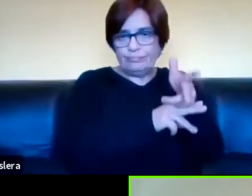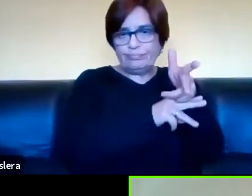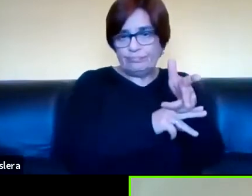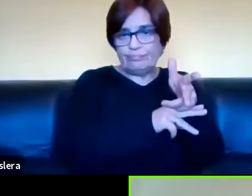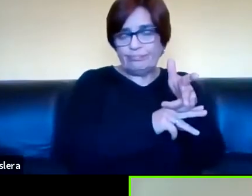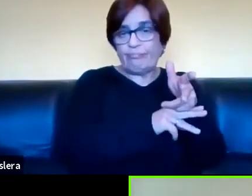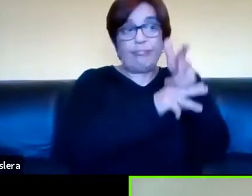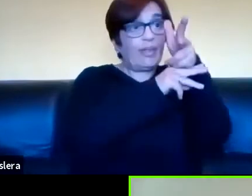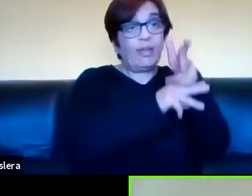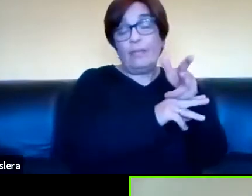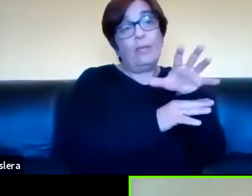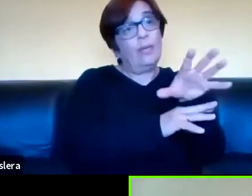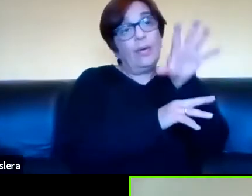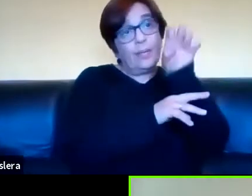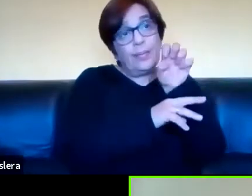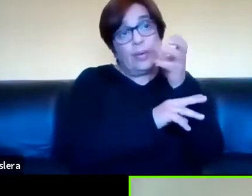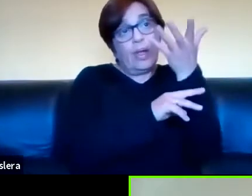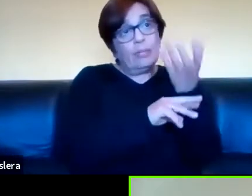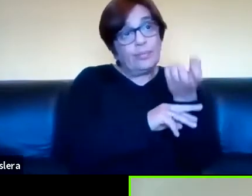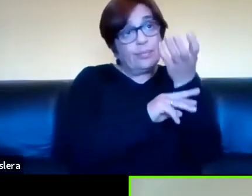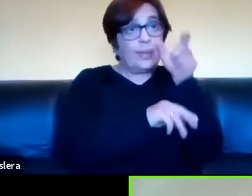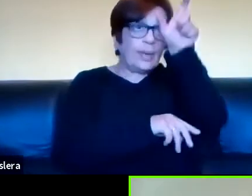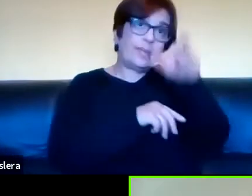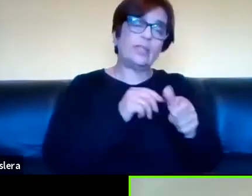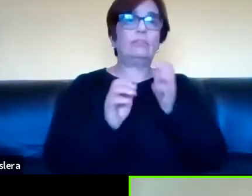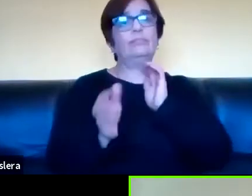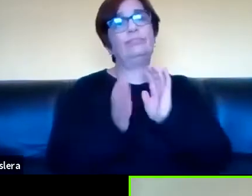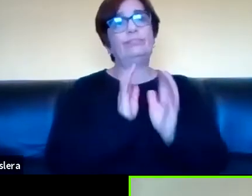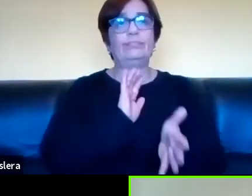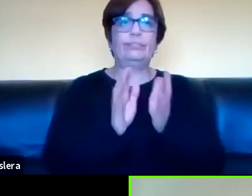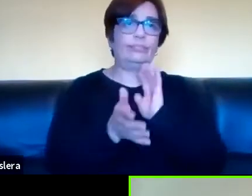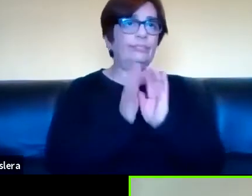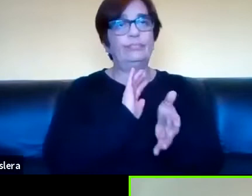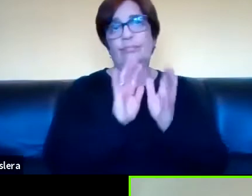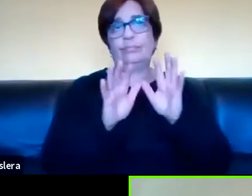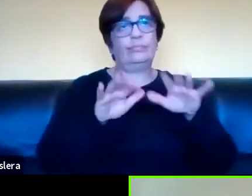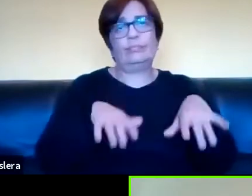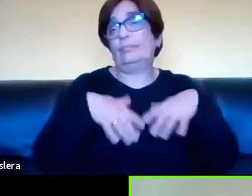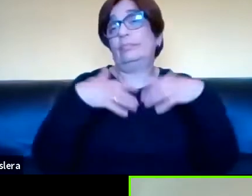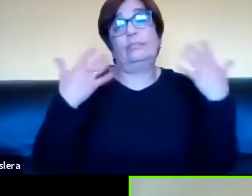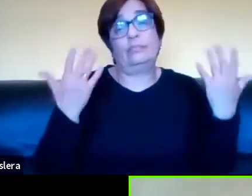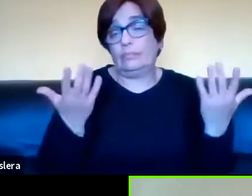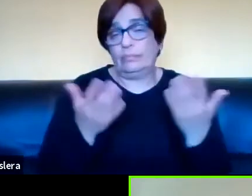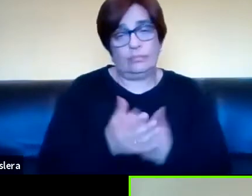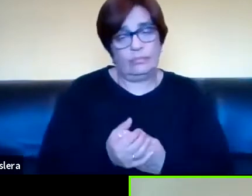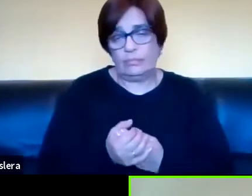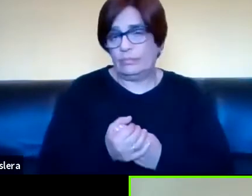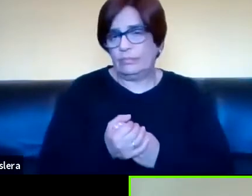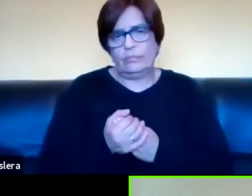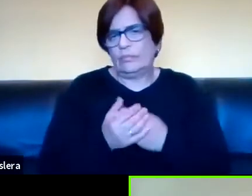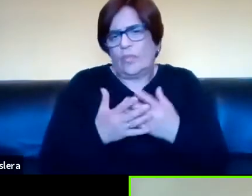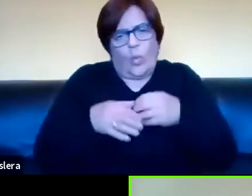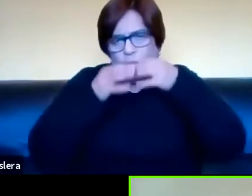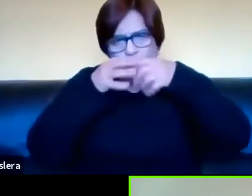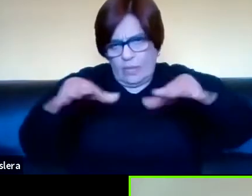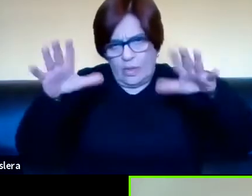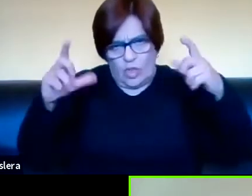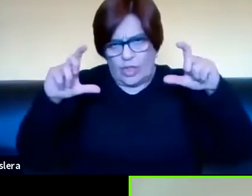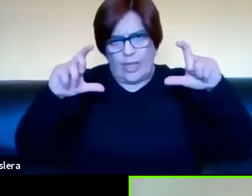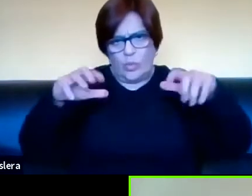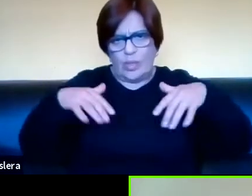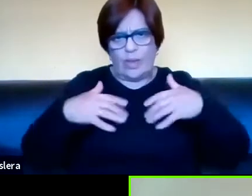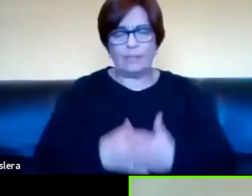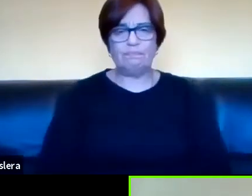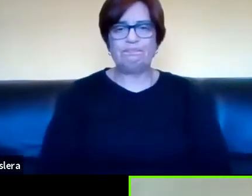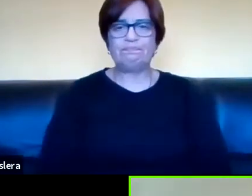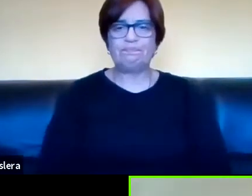registrar al hablante diciendo lo que quiere enunciar. Bien.